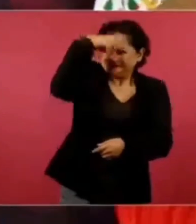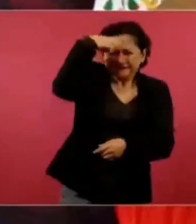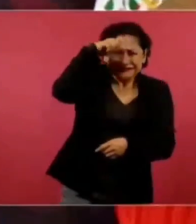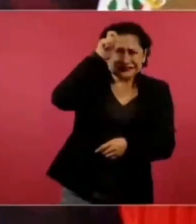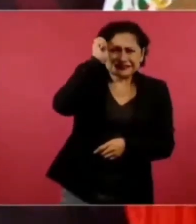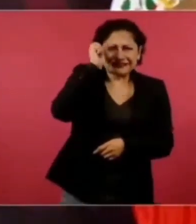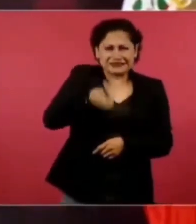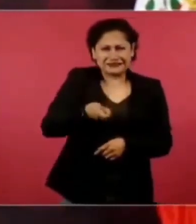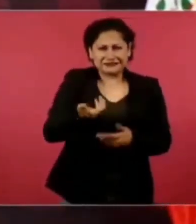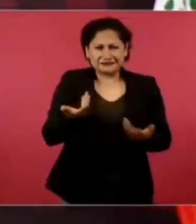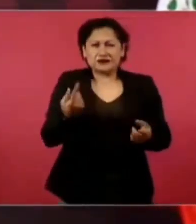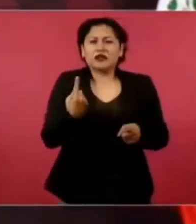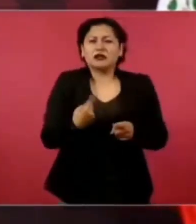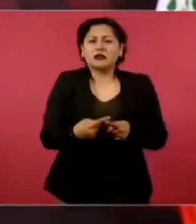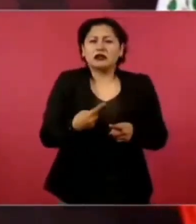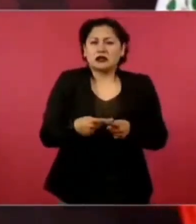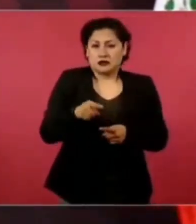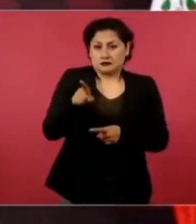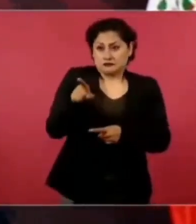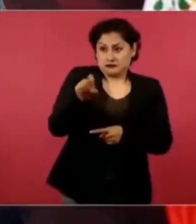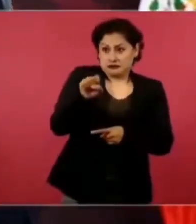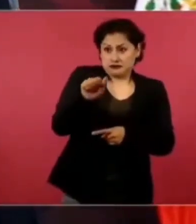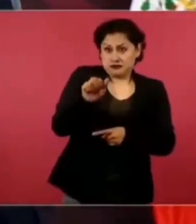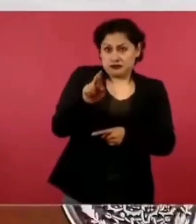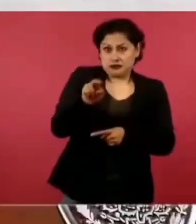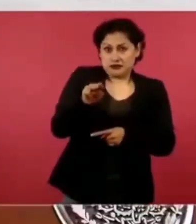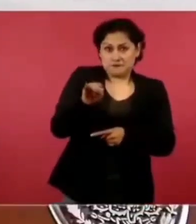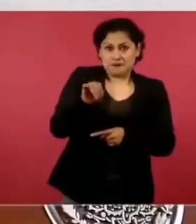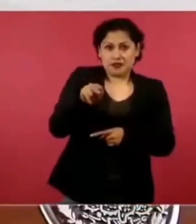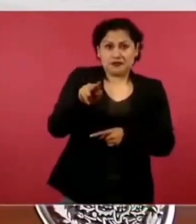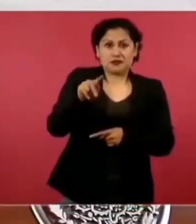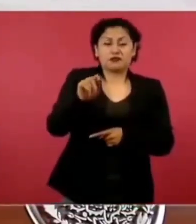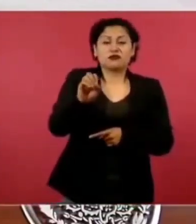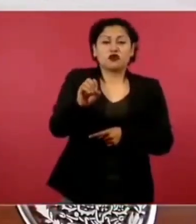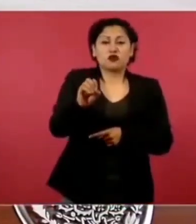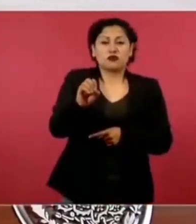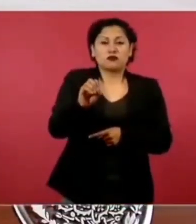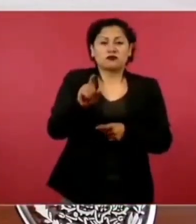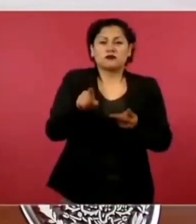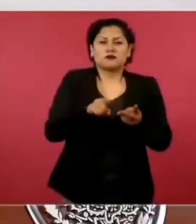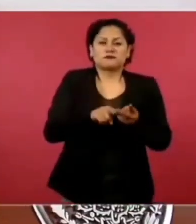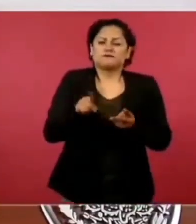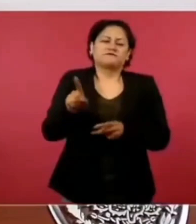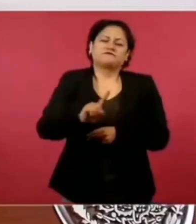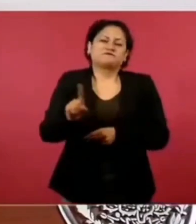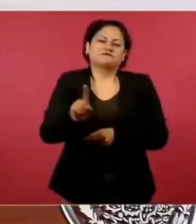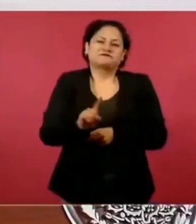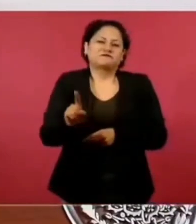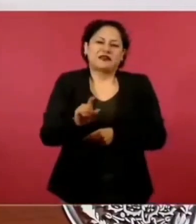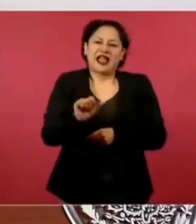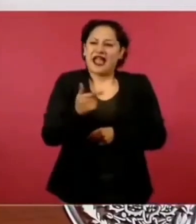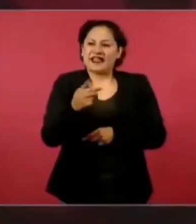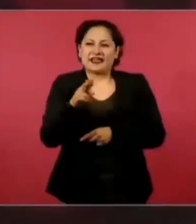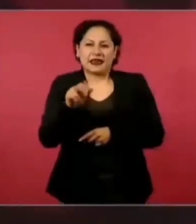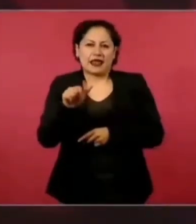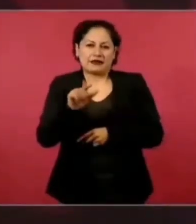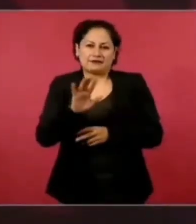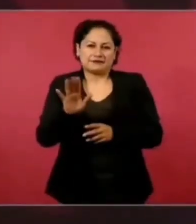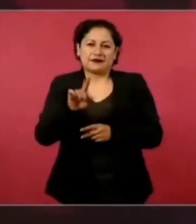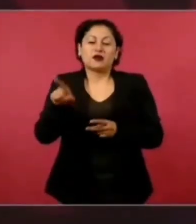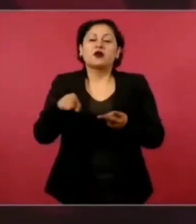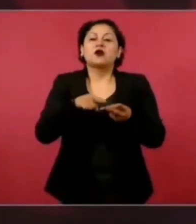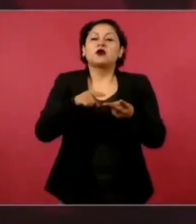Sarmiento. Sarmiento. No, no escribe ahí Aguilar. Krause. Krause.